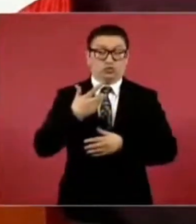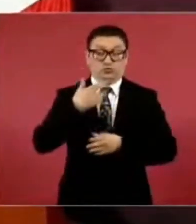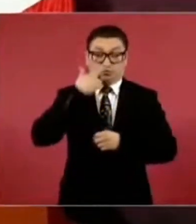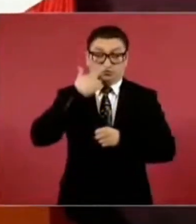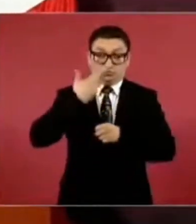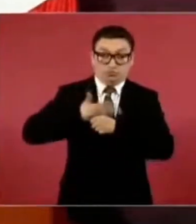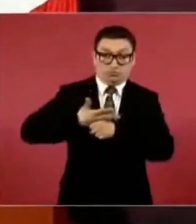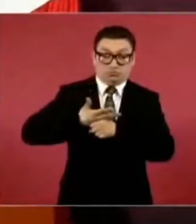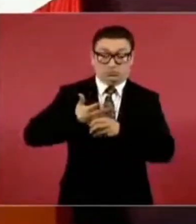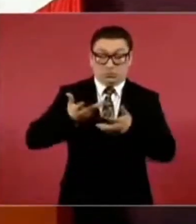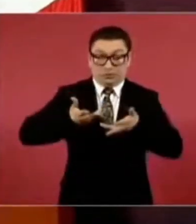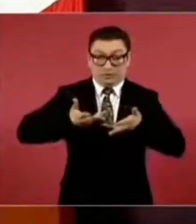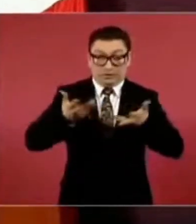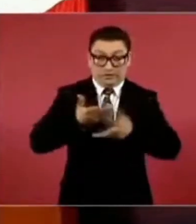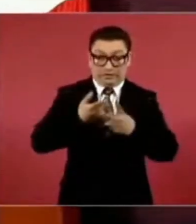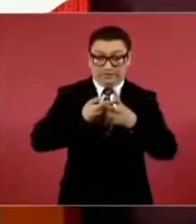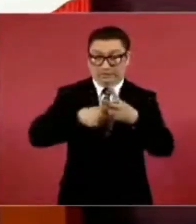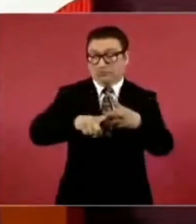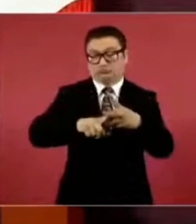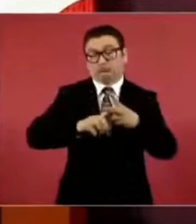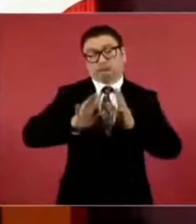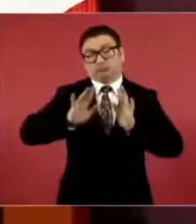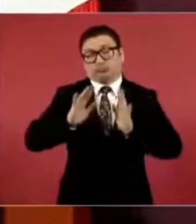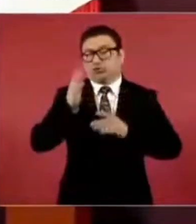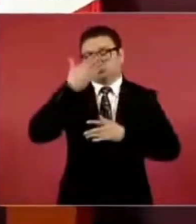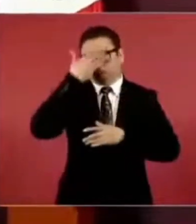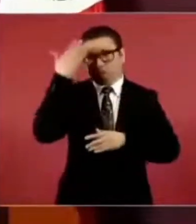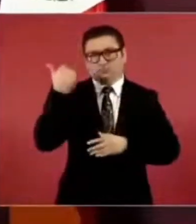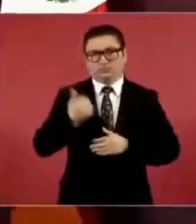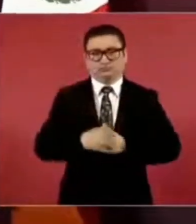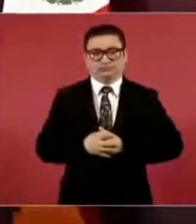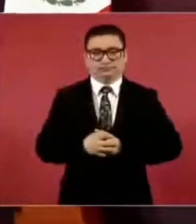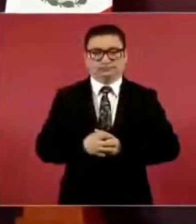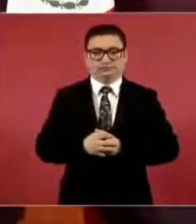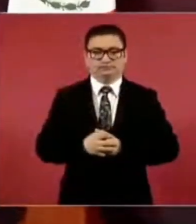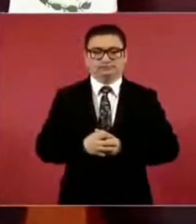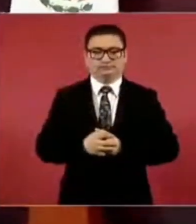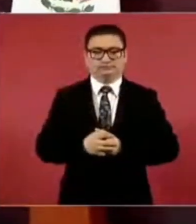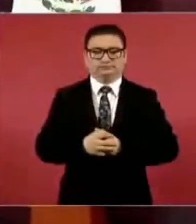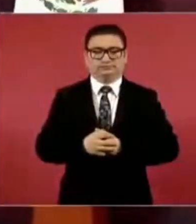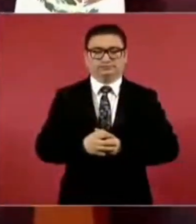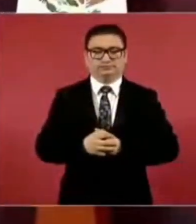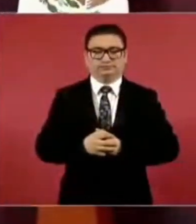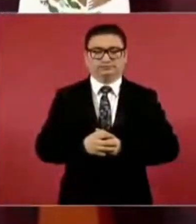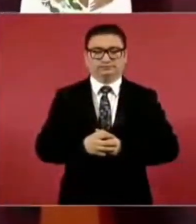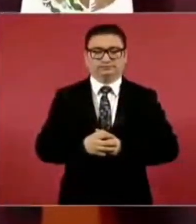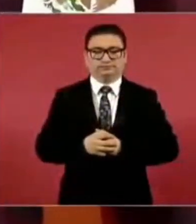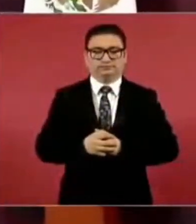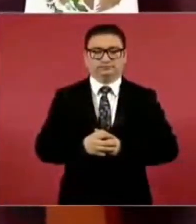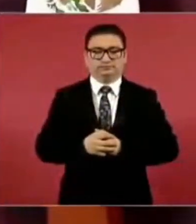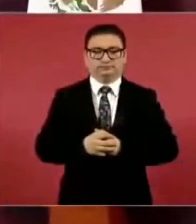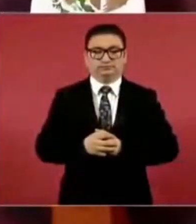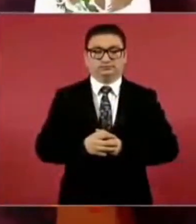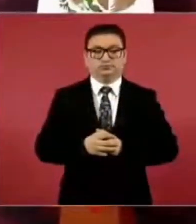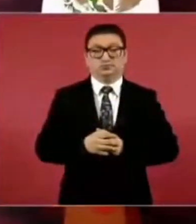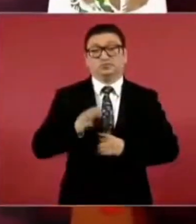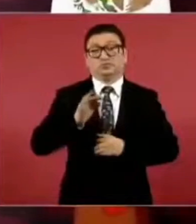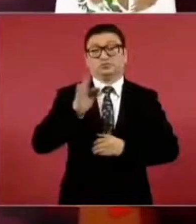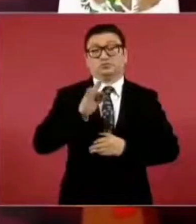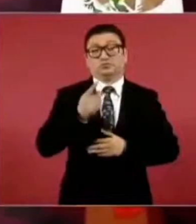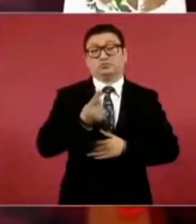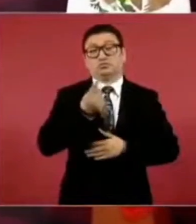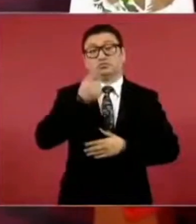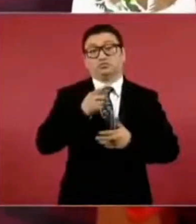e iniciar no sabemos este uno de estos trenes